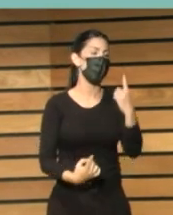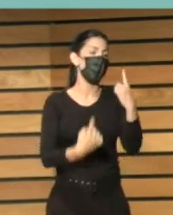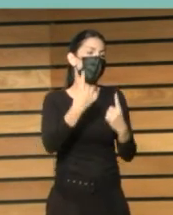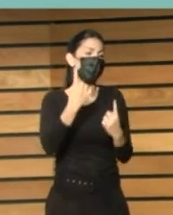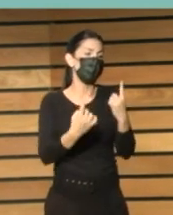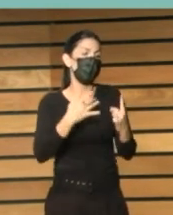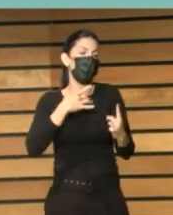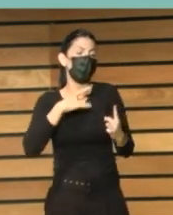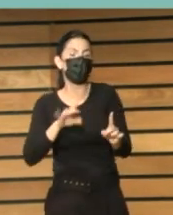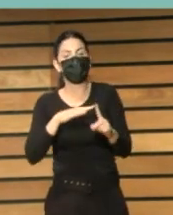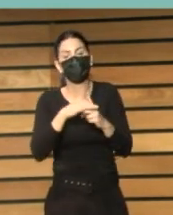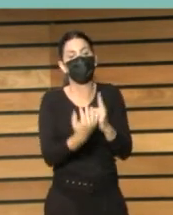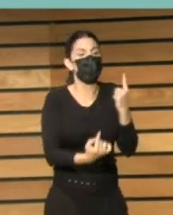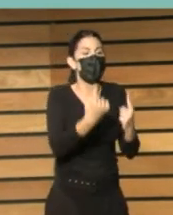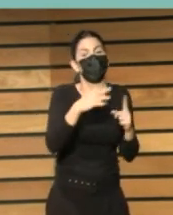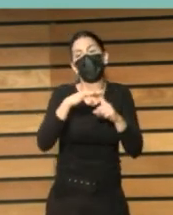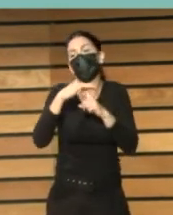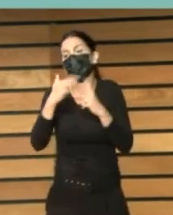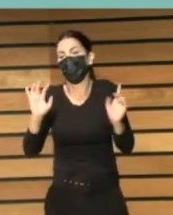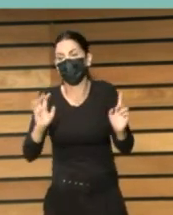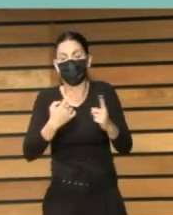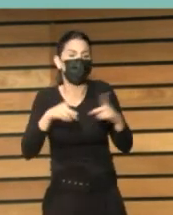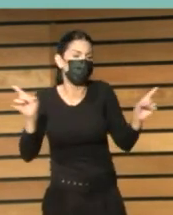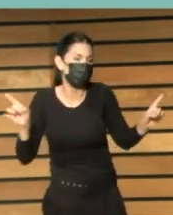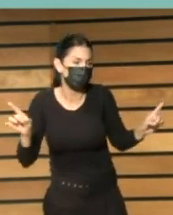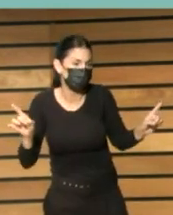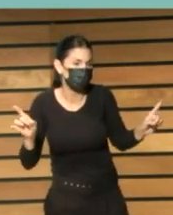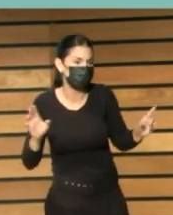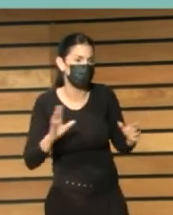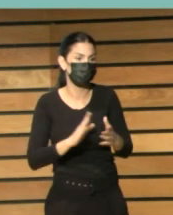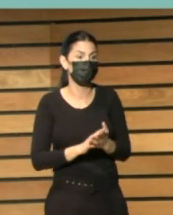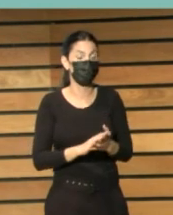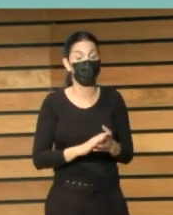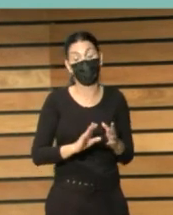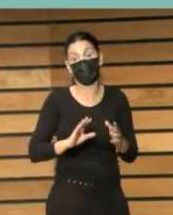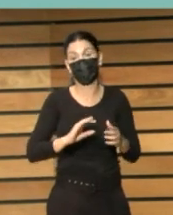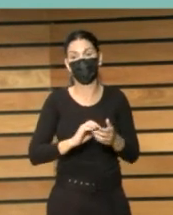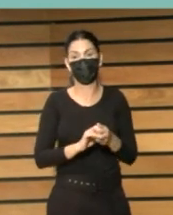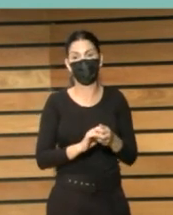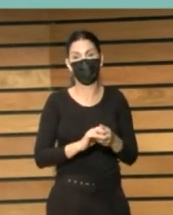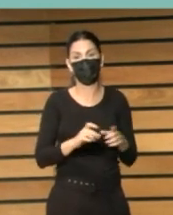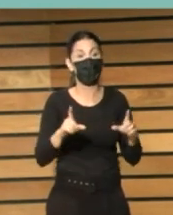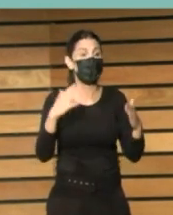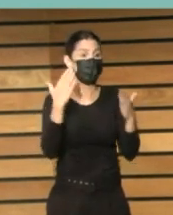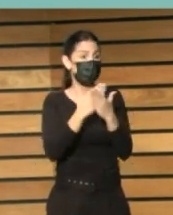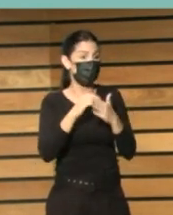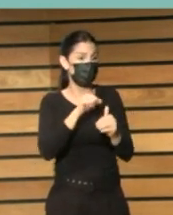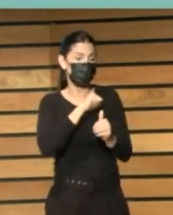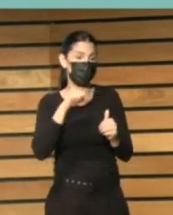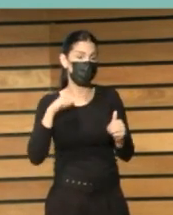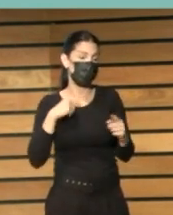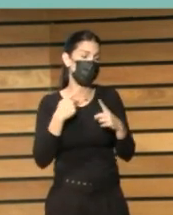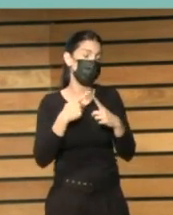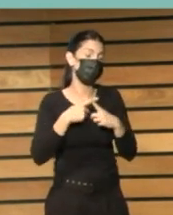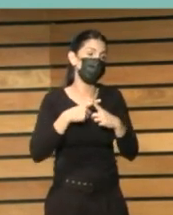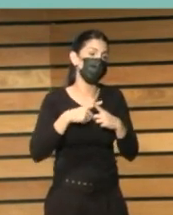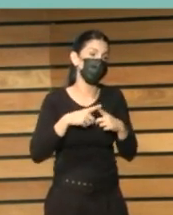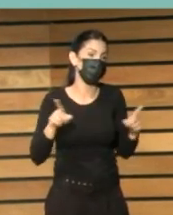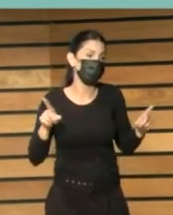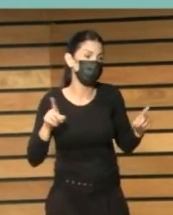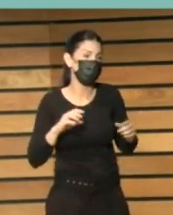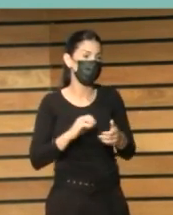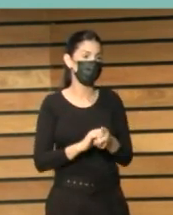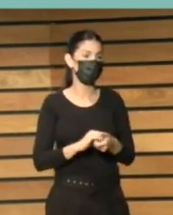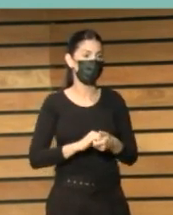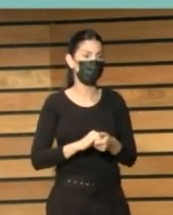y hablo sobre todo de la educación pública en la privada pasarán otras cosas no siempre allí es todo